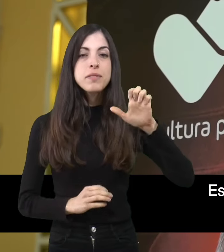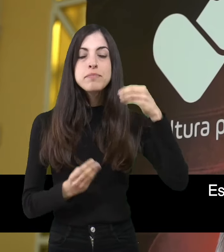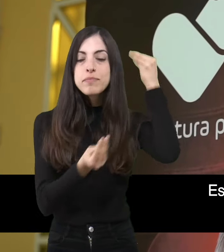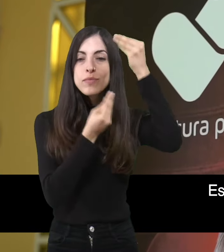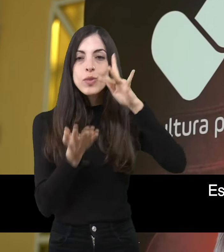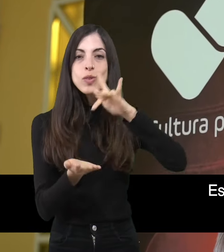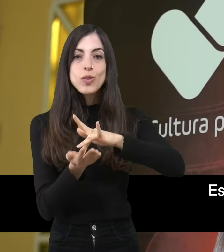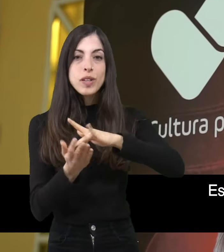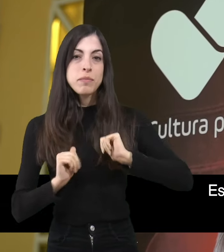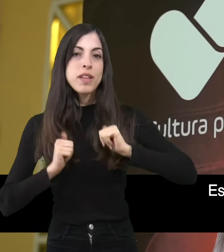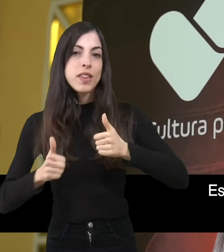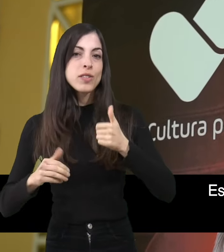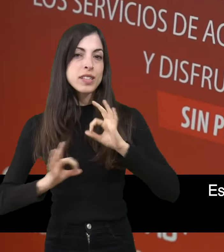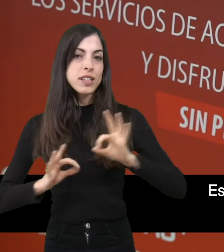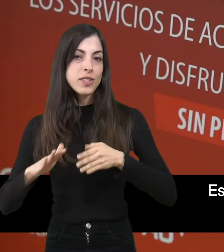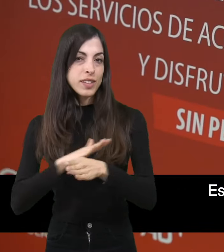teatro accesible.